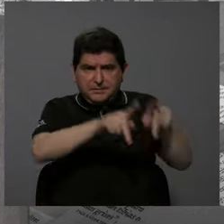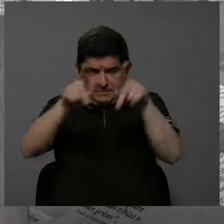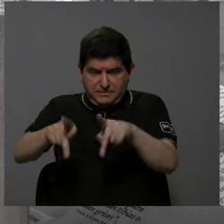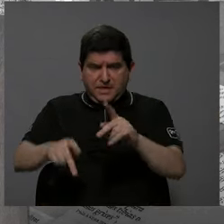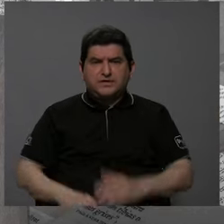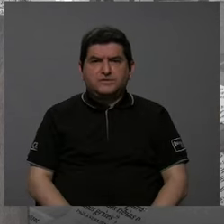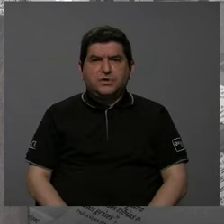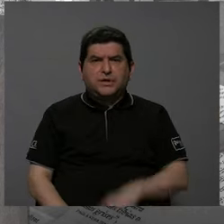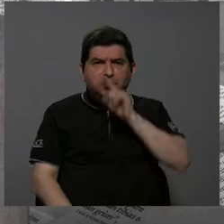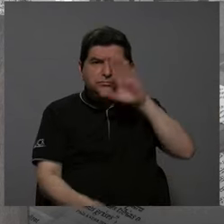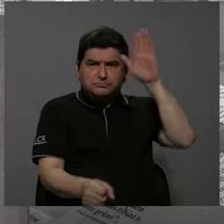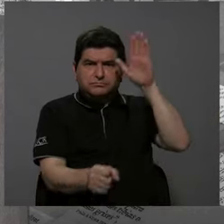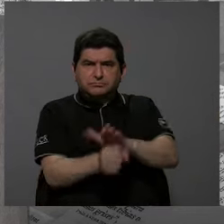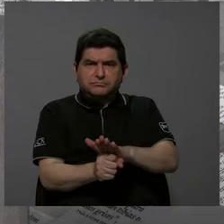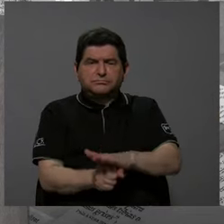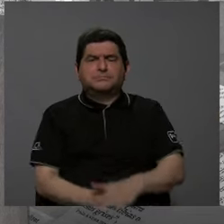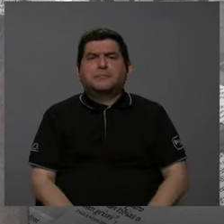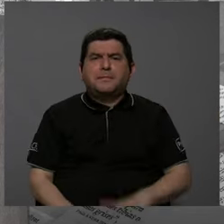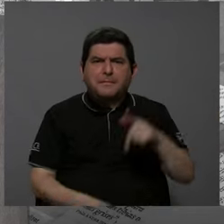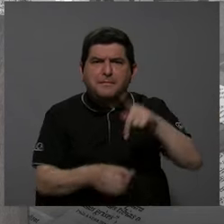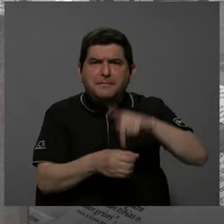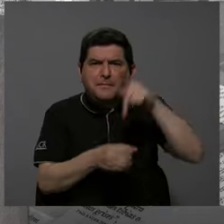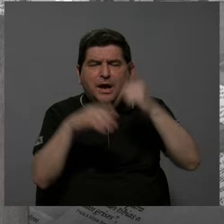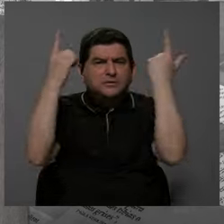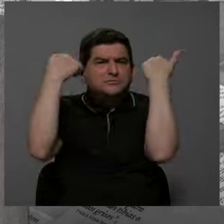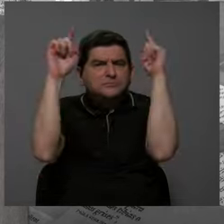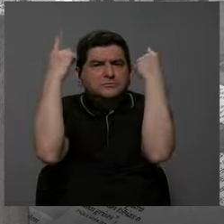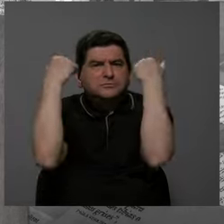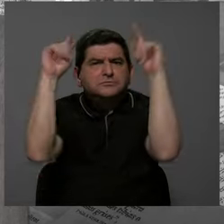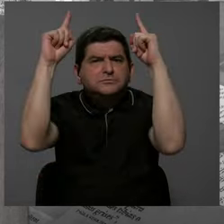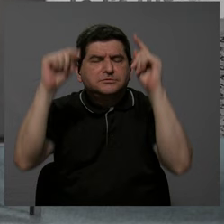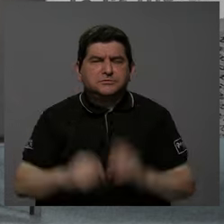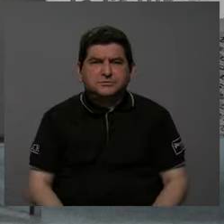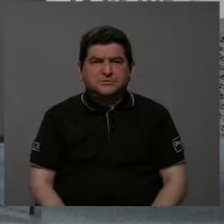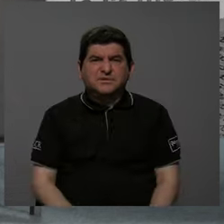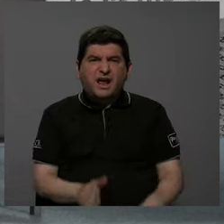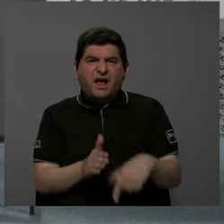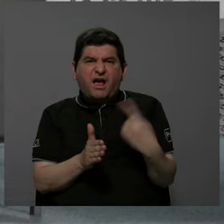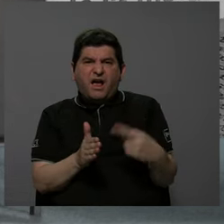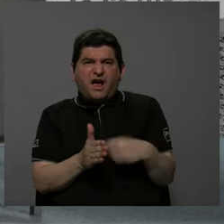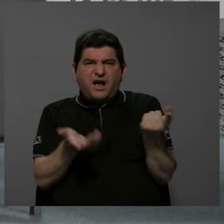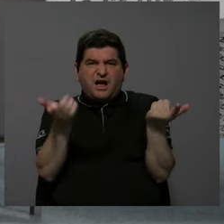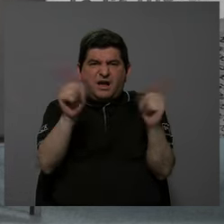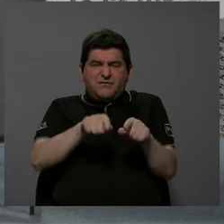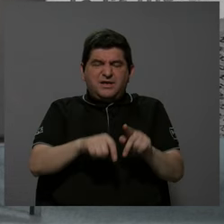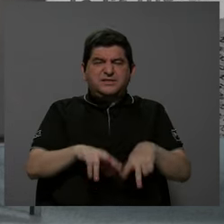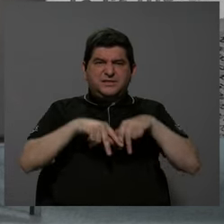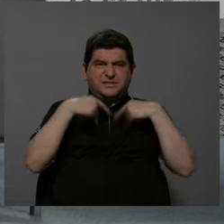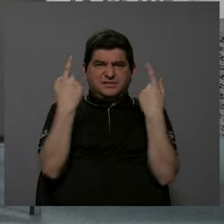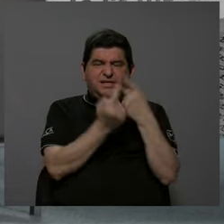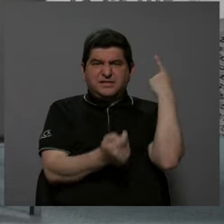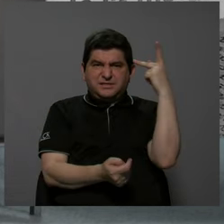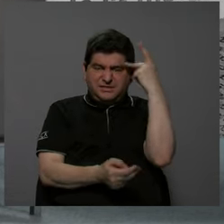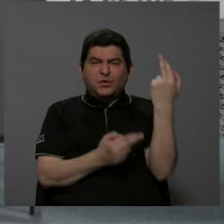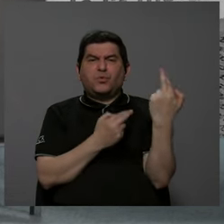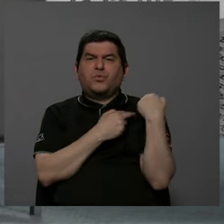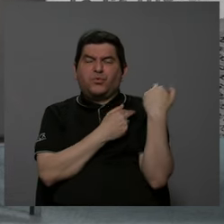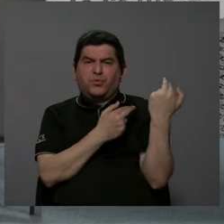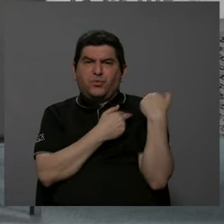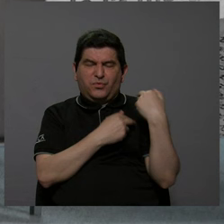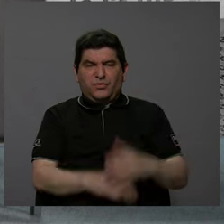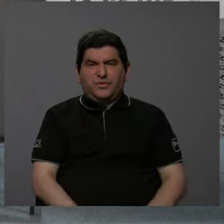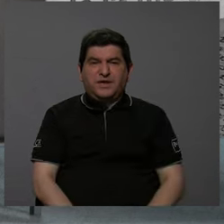gente que llegue con el compromiso de participar efectivamente, ¿verdad? Porque muchas veces pasó en los partidos políticos, grandes